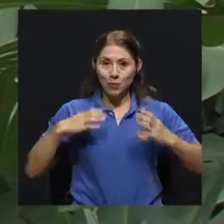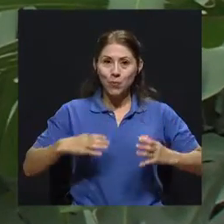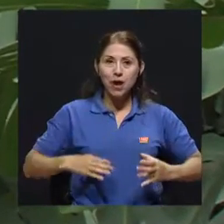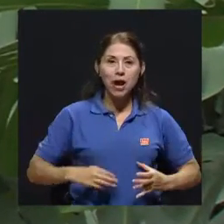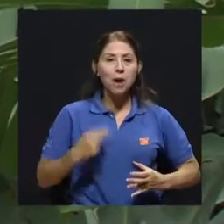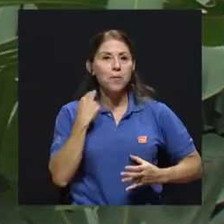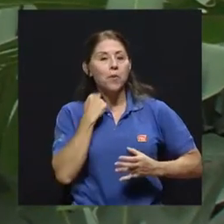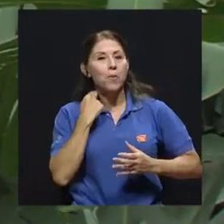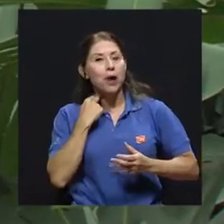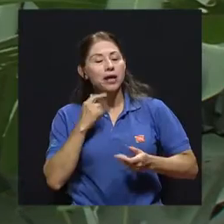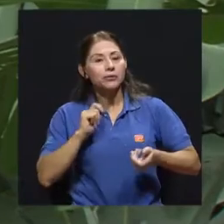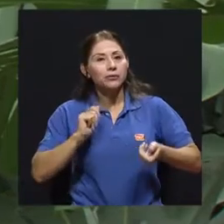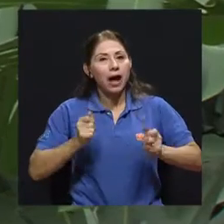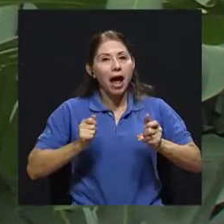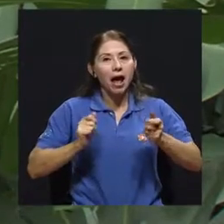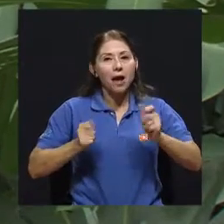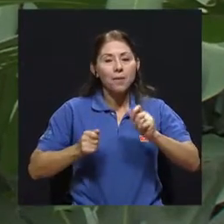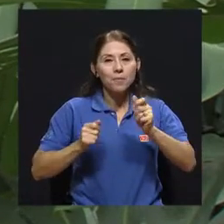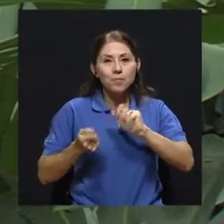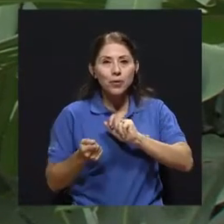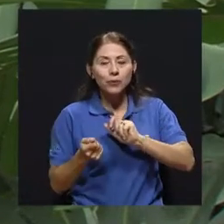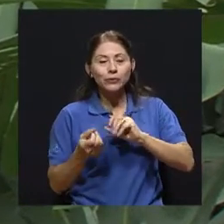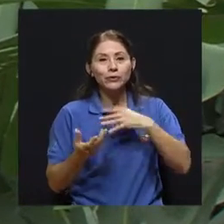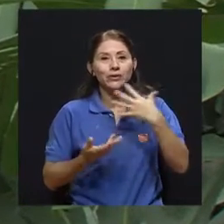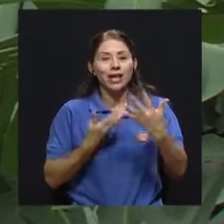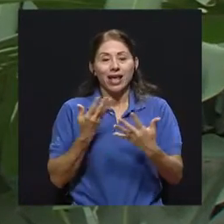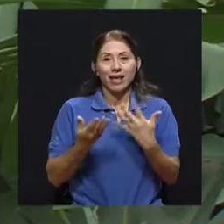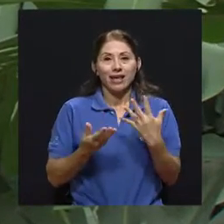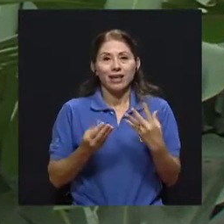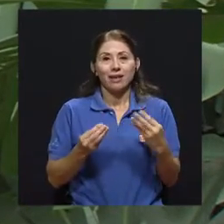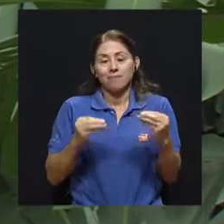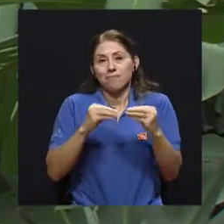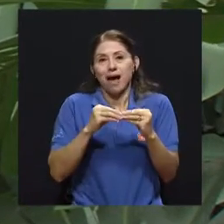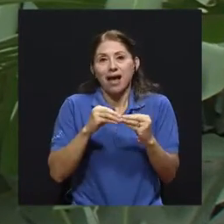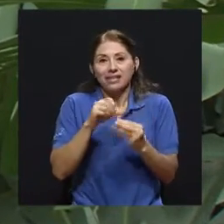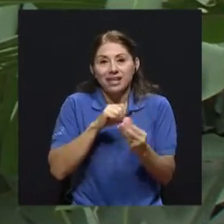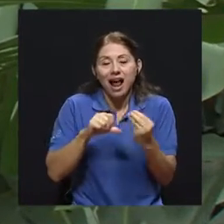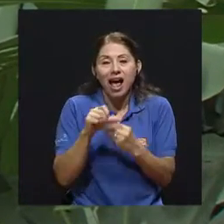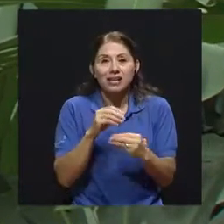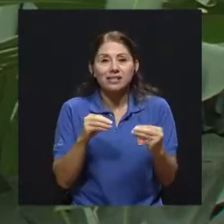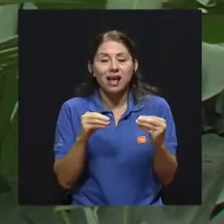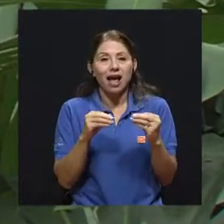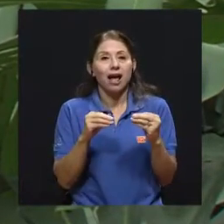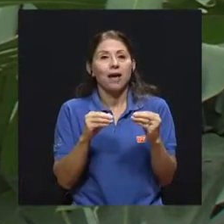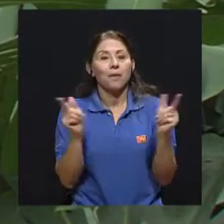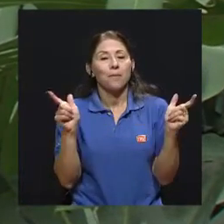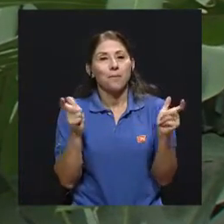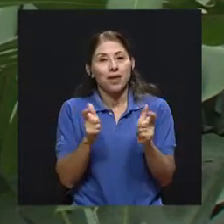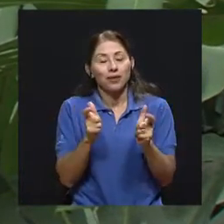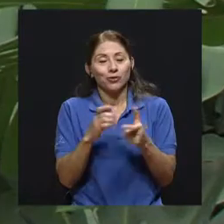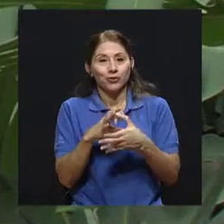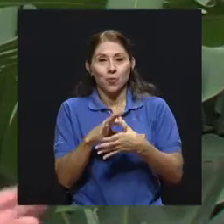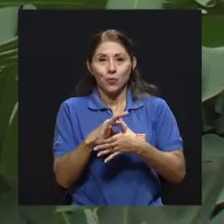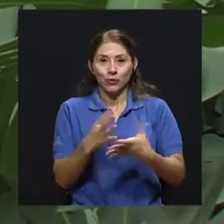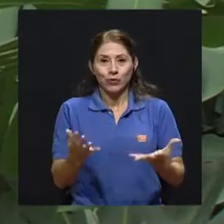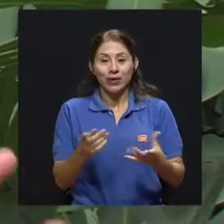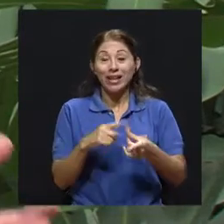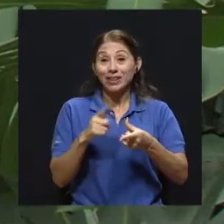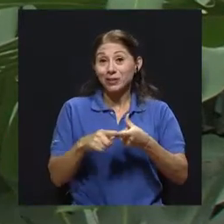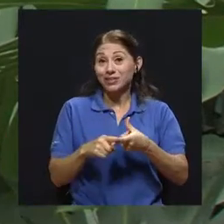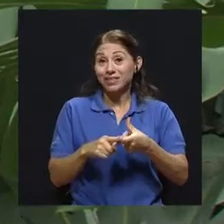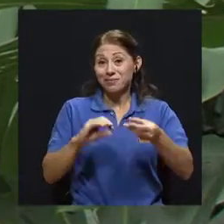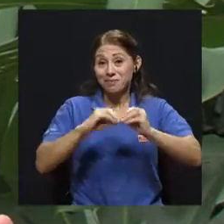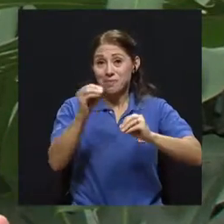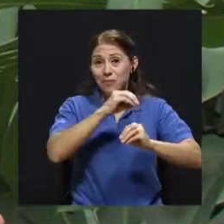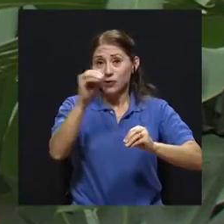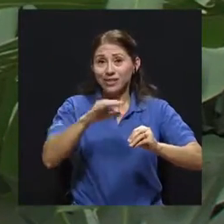serie de cambios a nivel óseo, pérdida de masa muscular, mayor acumulación de grasas, donde estamos el grueso y